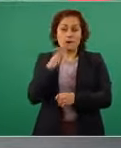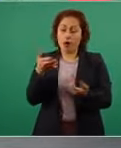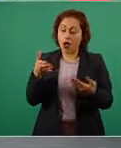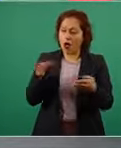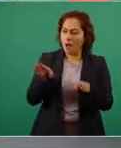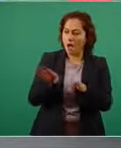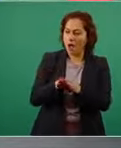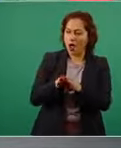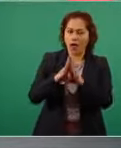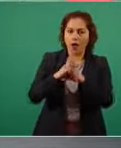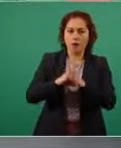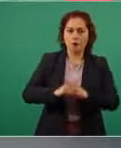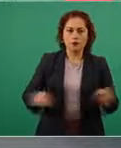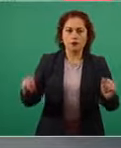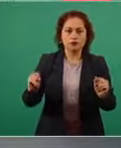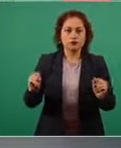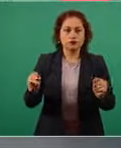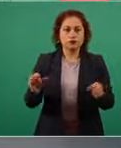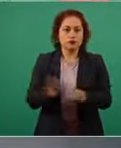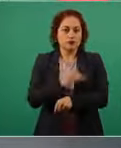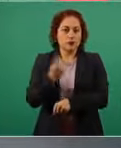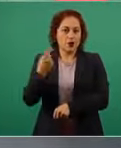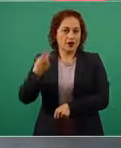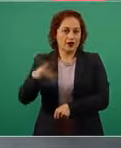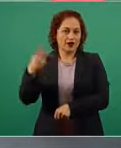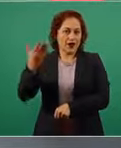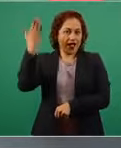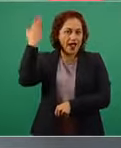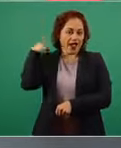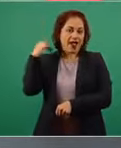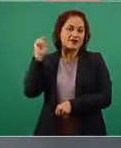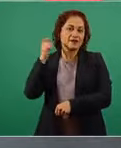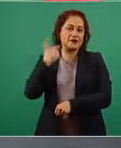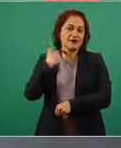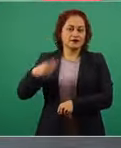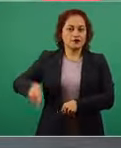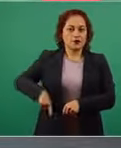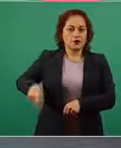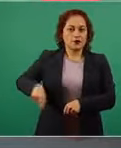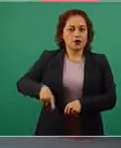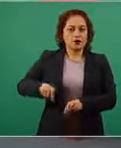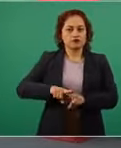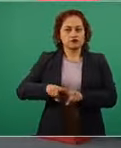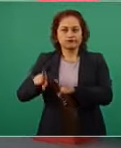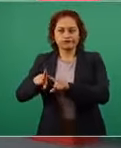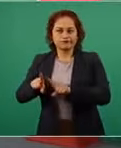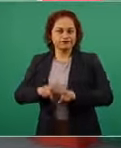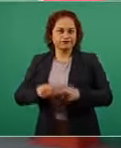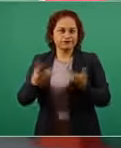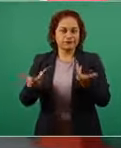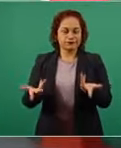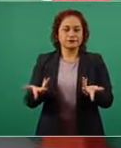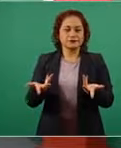entonces todos esos negocios jugosos lucrativos a costa